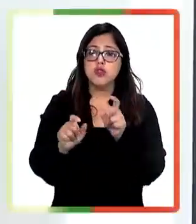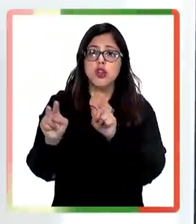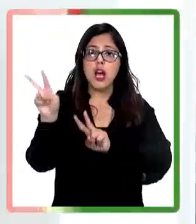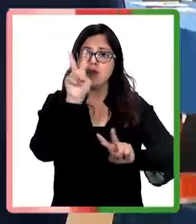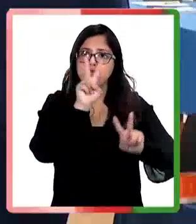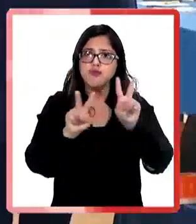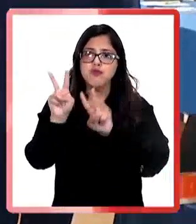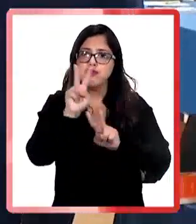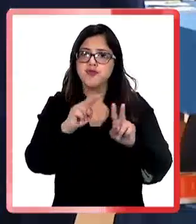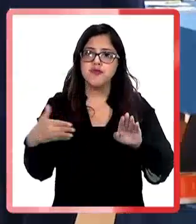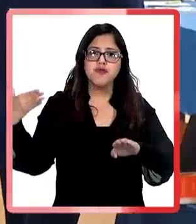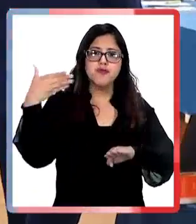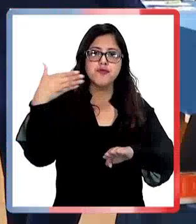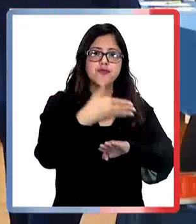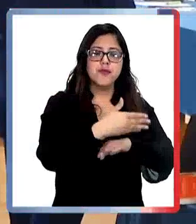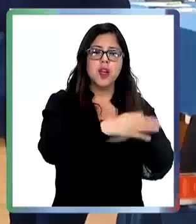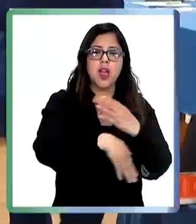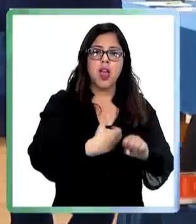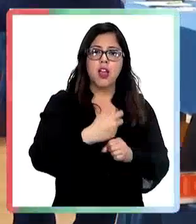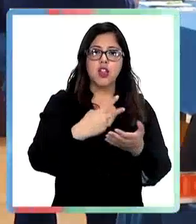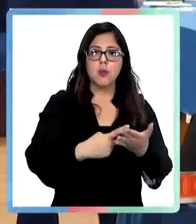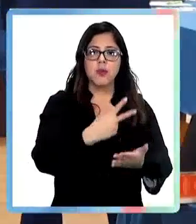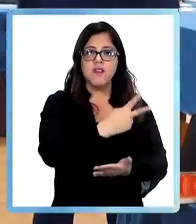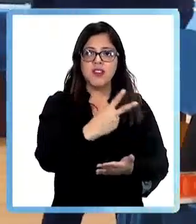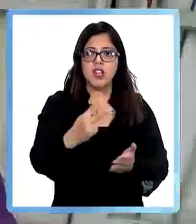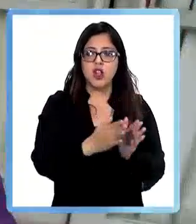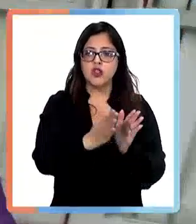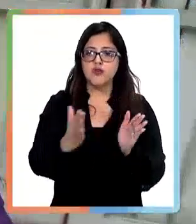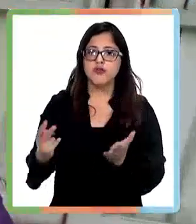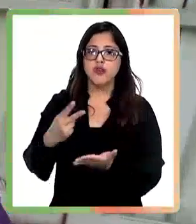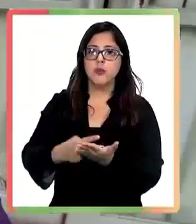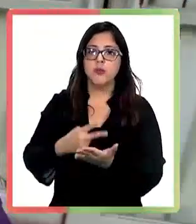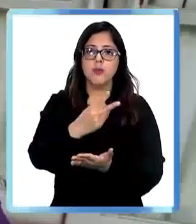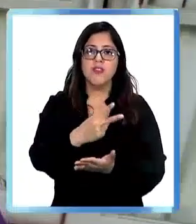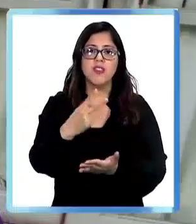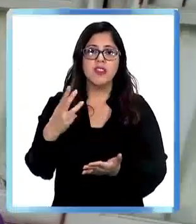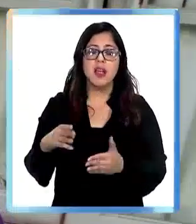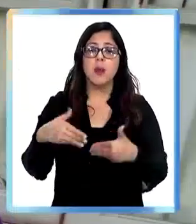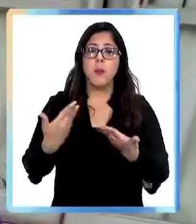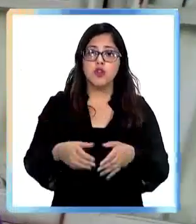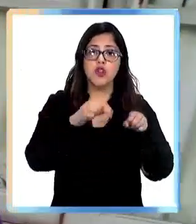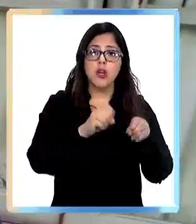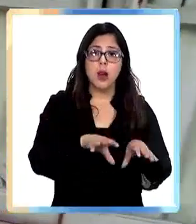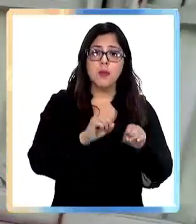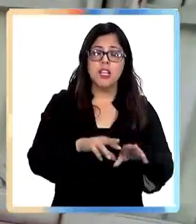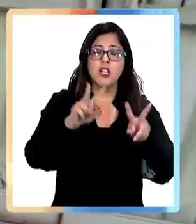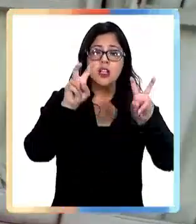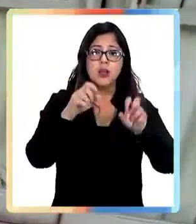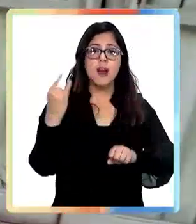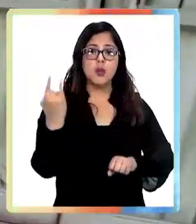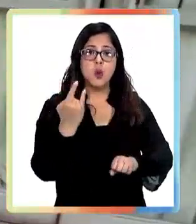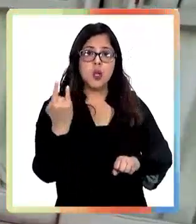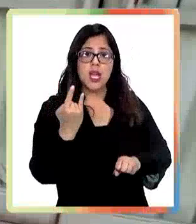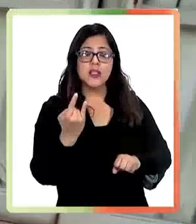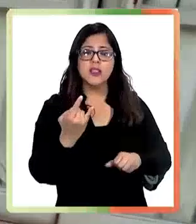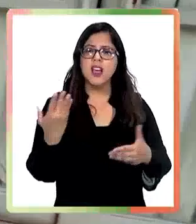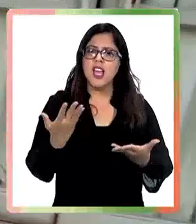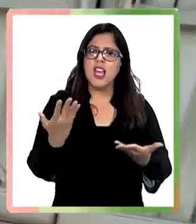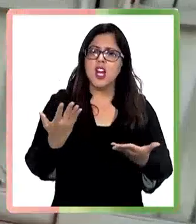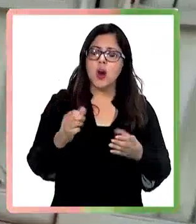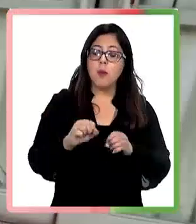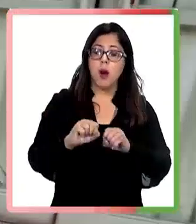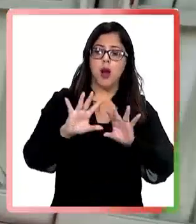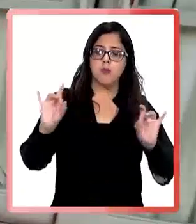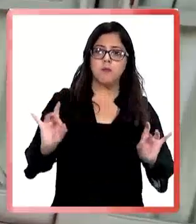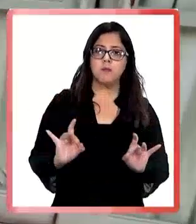y cómo reaccionar en caso de ser necesario. Es prioritario tener conocimientos básicos de lo que